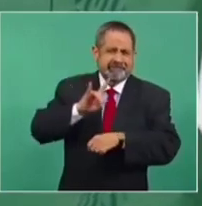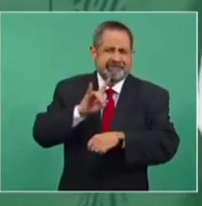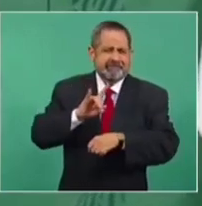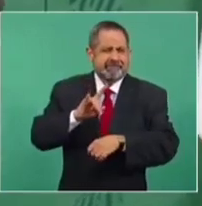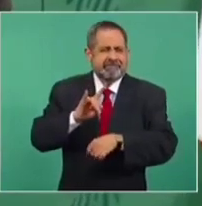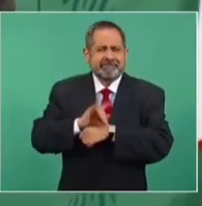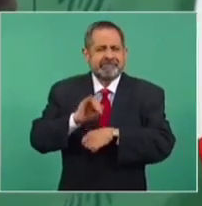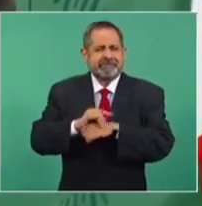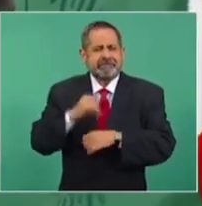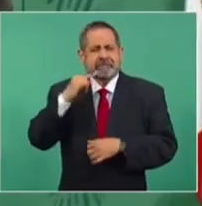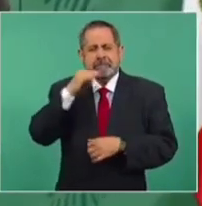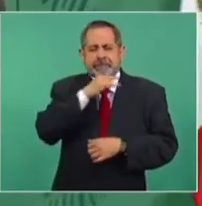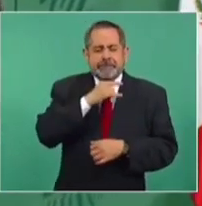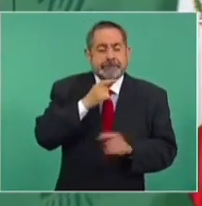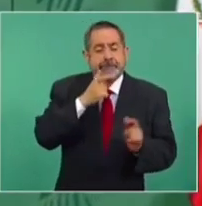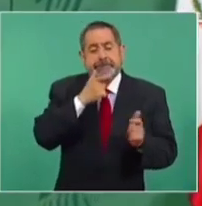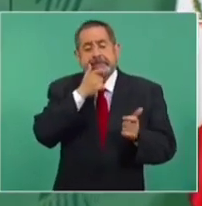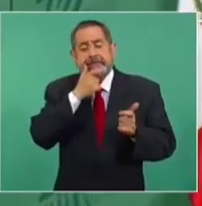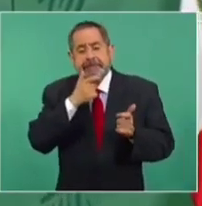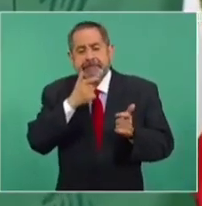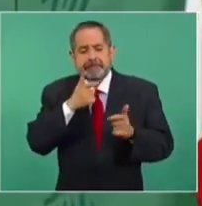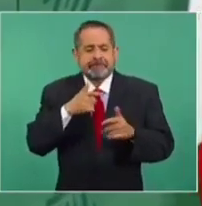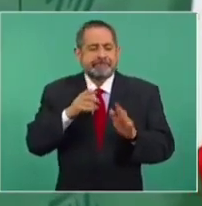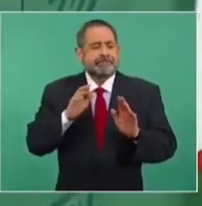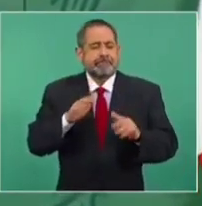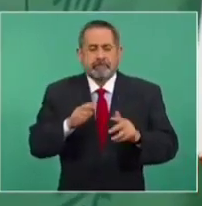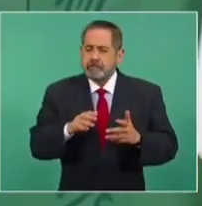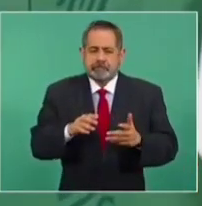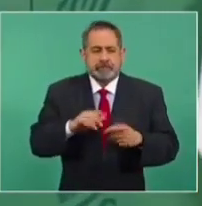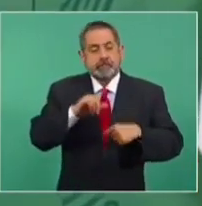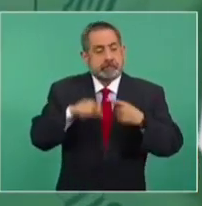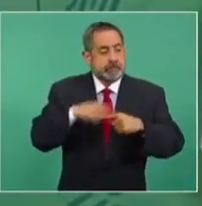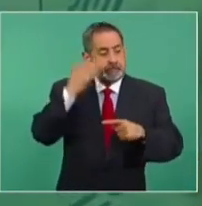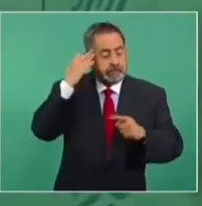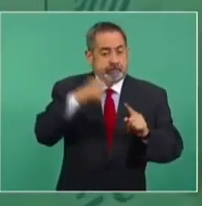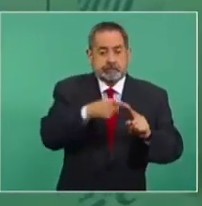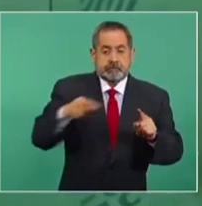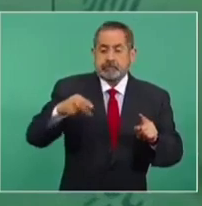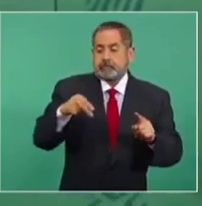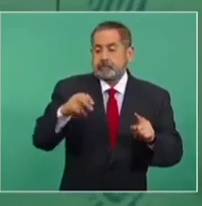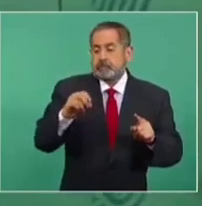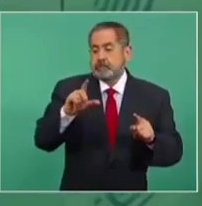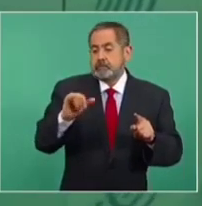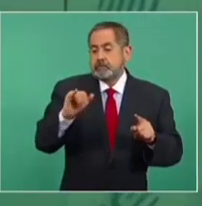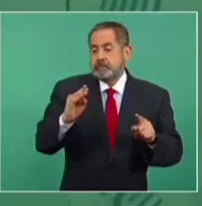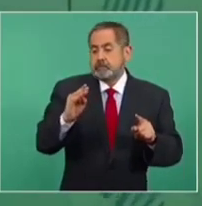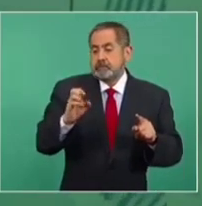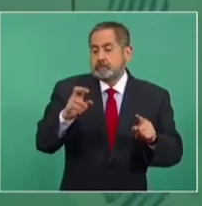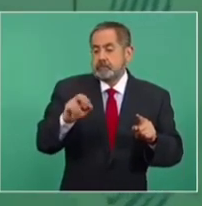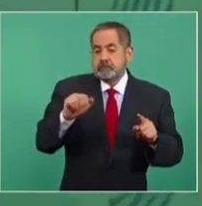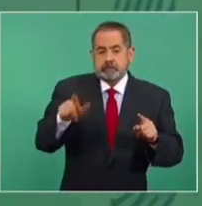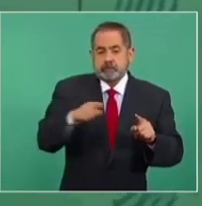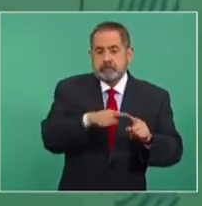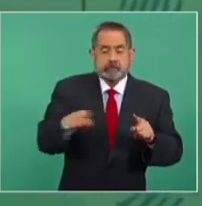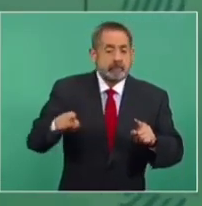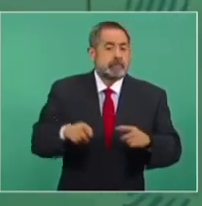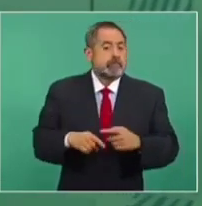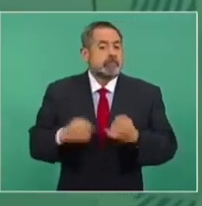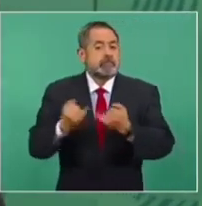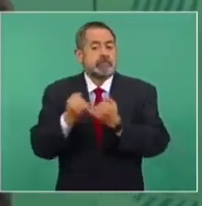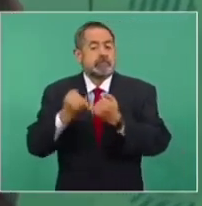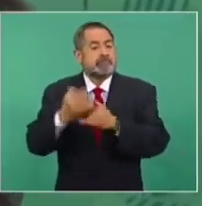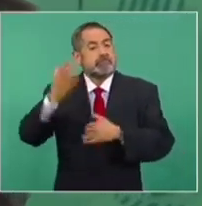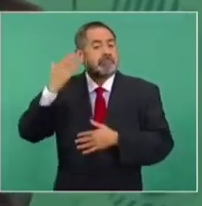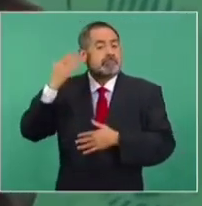se renovó en el periodo neoliberal. Porque antes también el